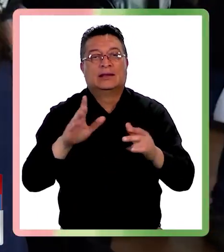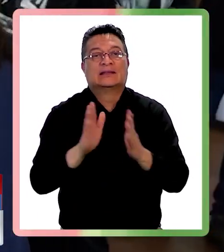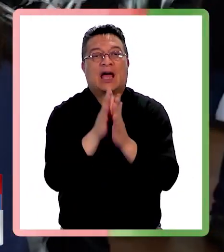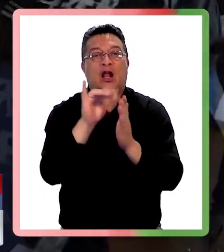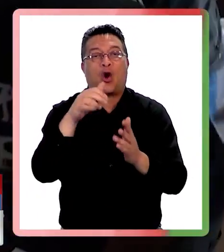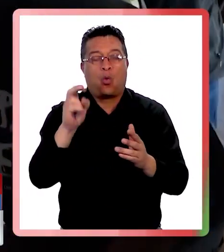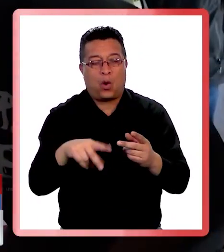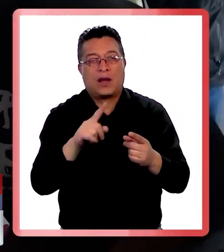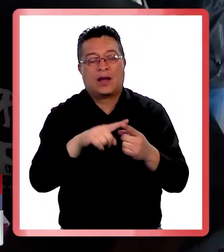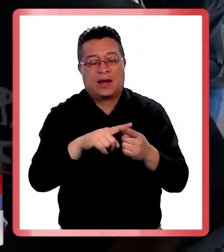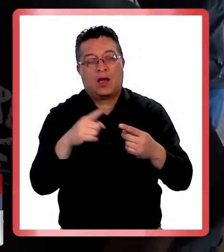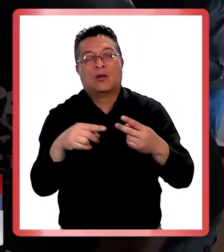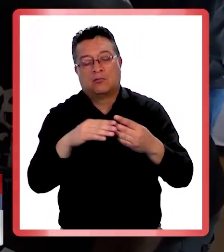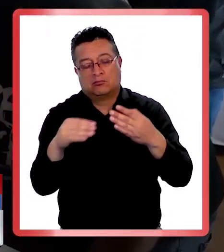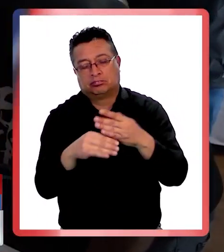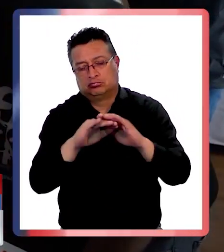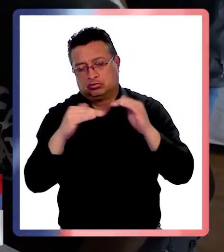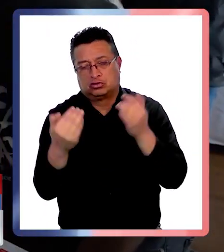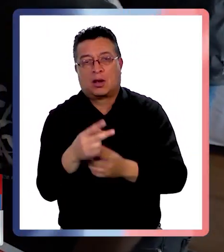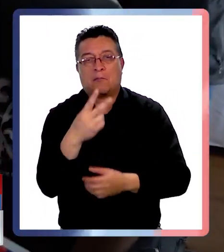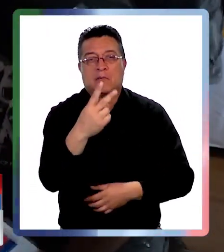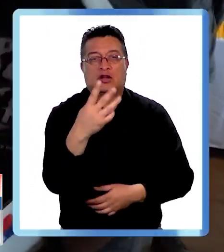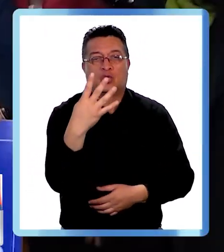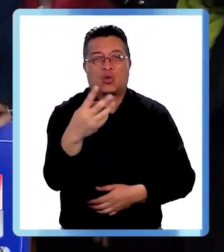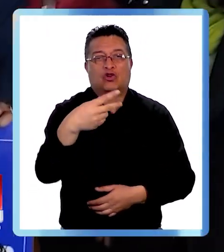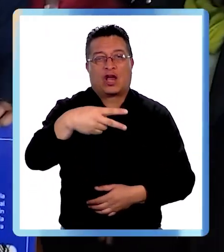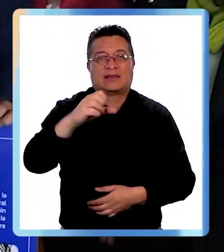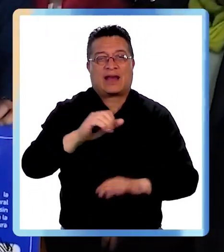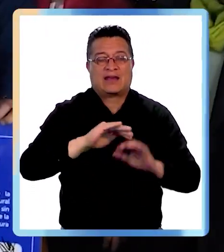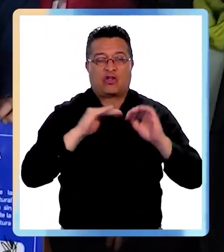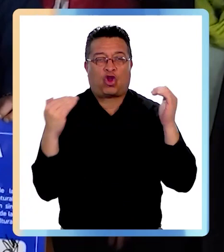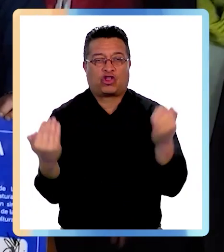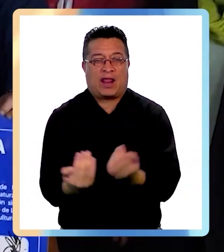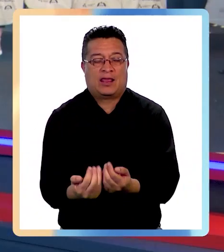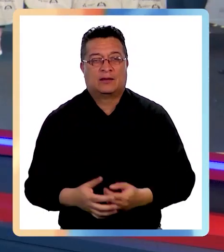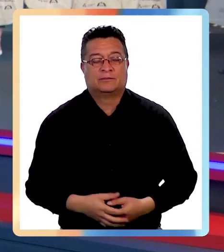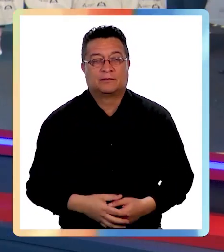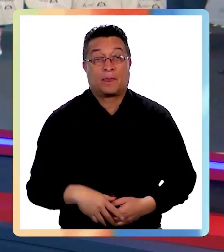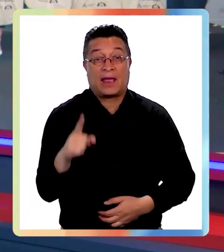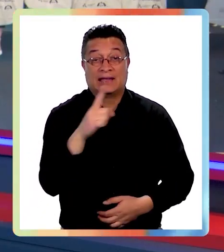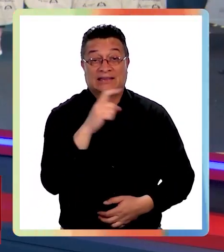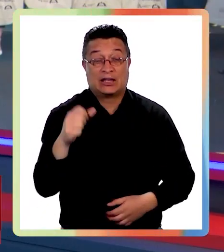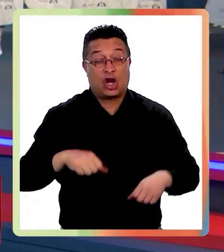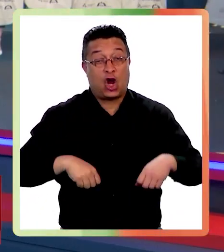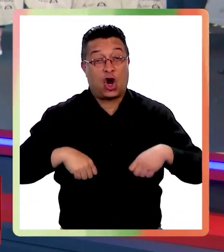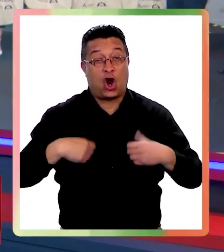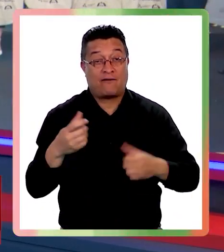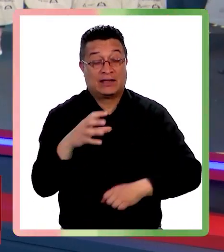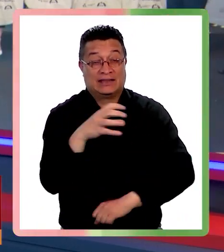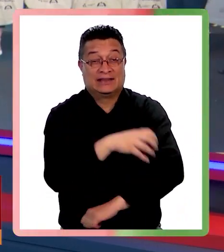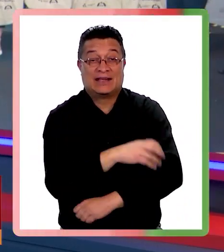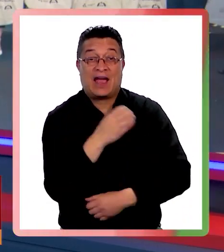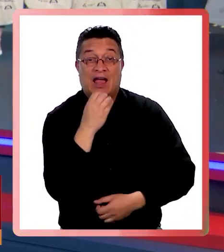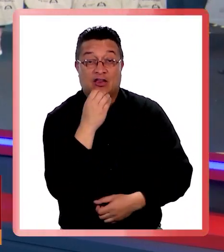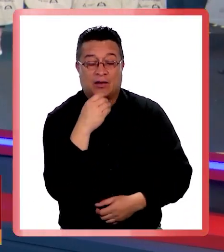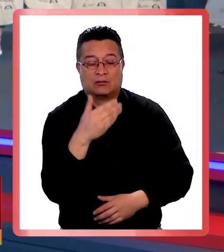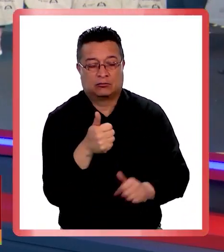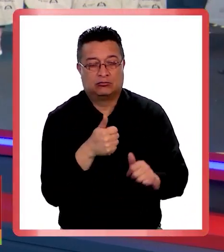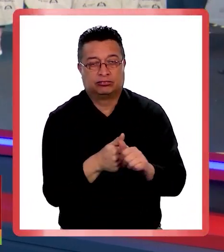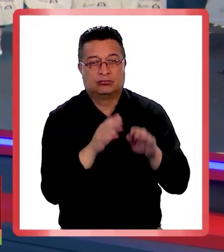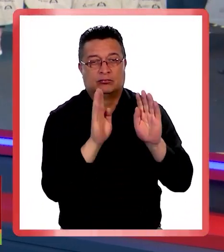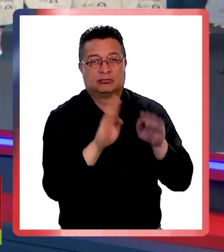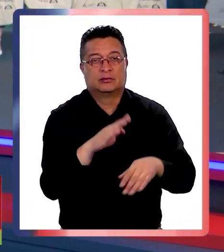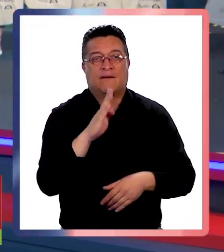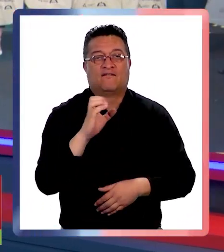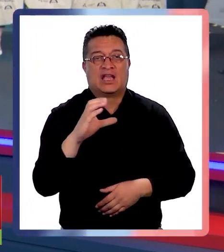área de San Juan, las cuales suman 24 hectáreas en total. 100 jóvenes de la región de Antofagasta recibieron el